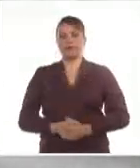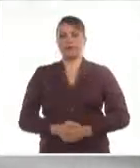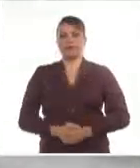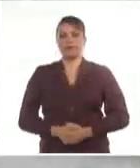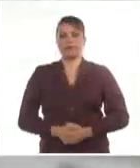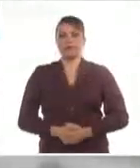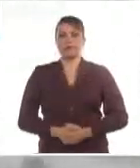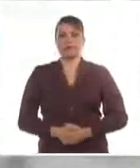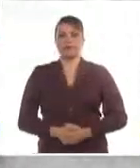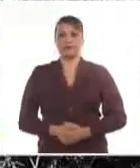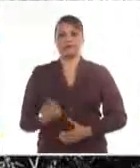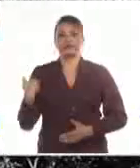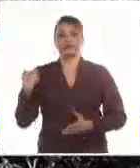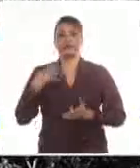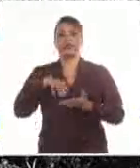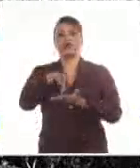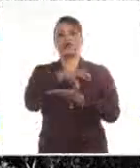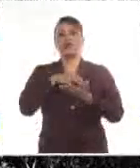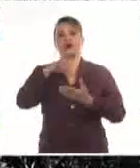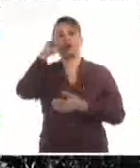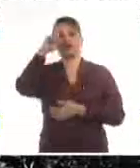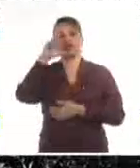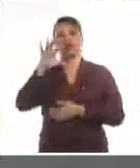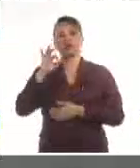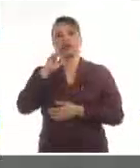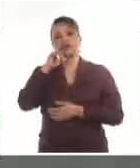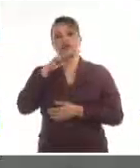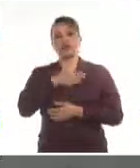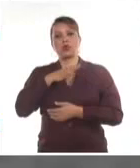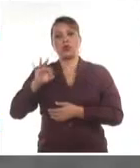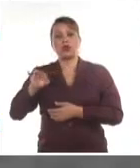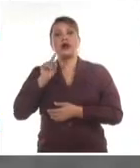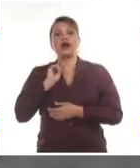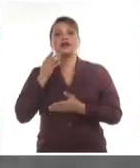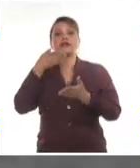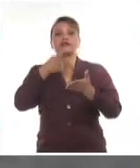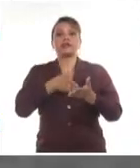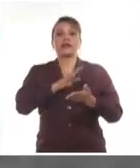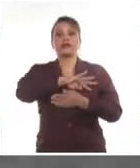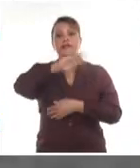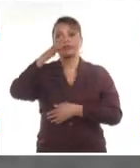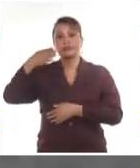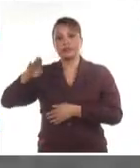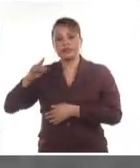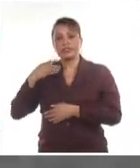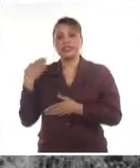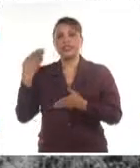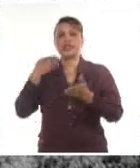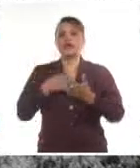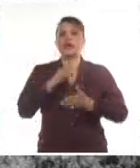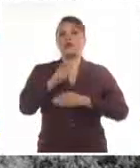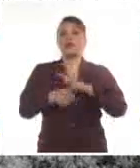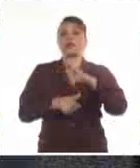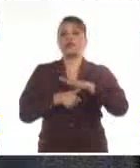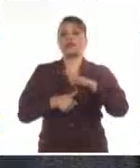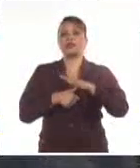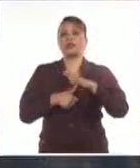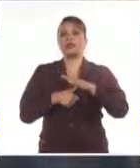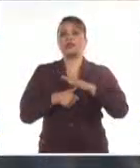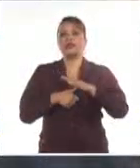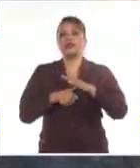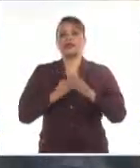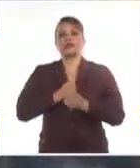Hasta la zona de San Lorenzo, en el corazón de la Sierra Maestra, llegaban los pasos del depuesto presidente de la República en Armas,